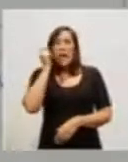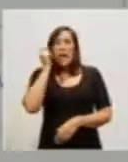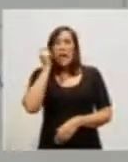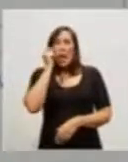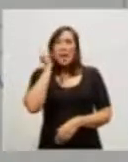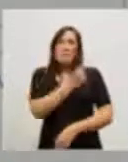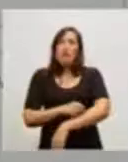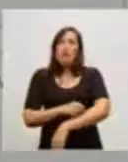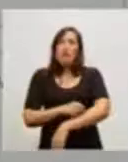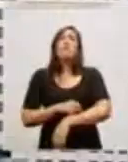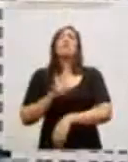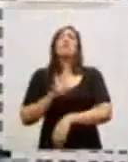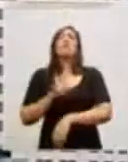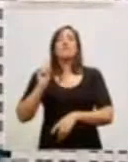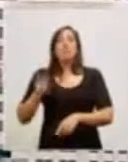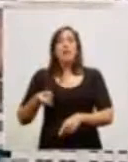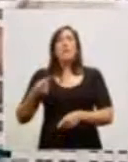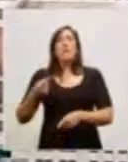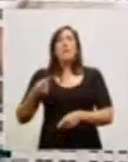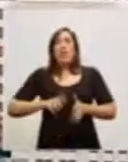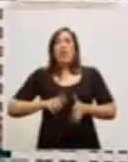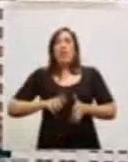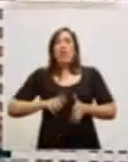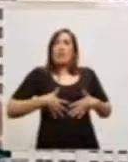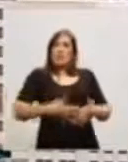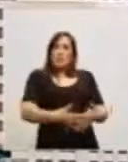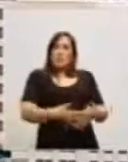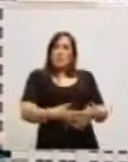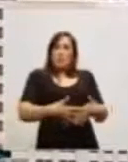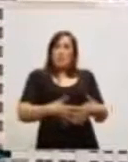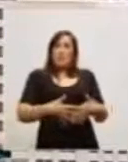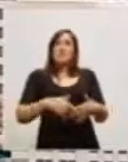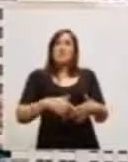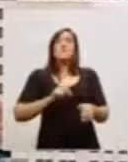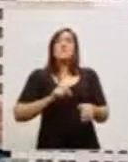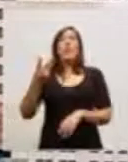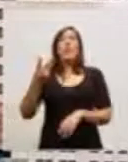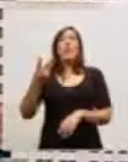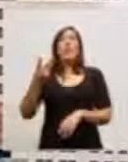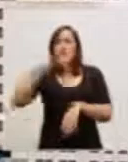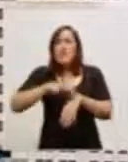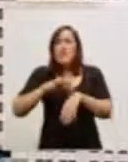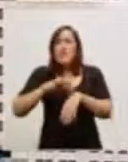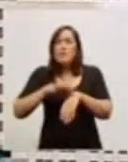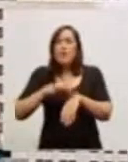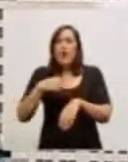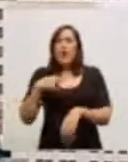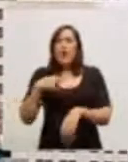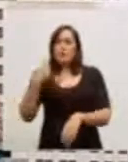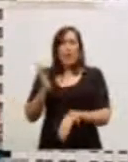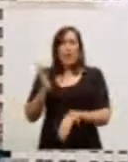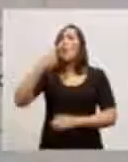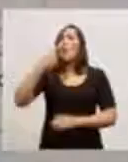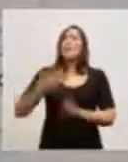congénita. Segundo logro, enfermedades controladas, tétanos neonatal, último